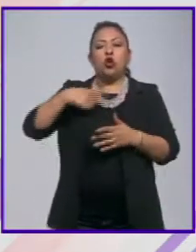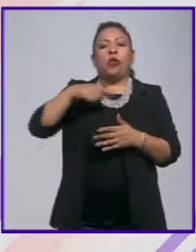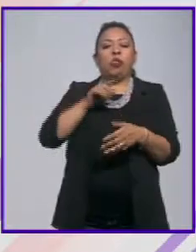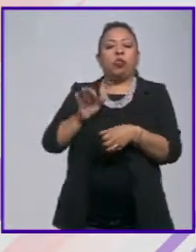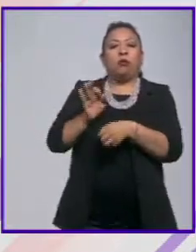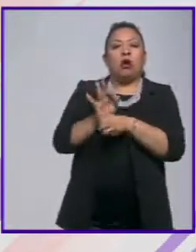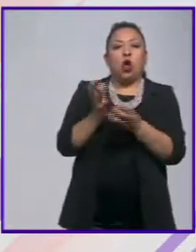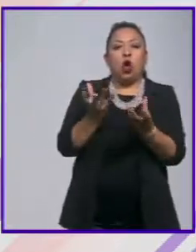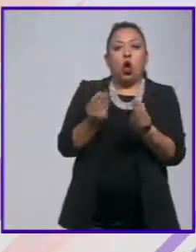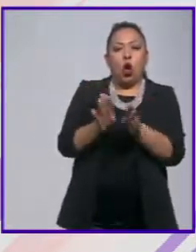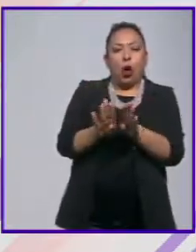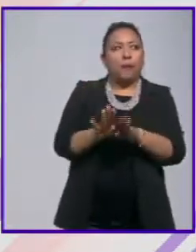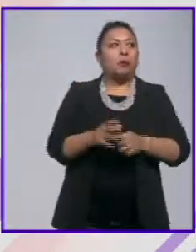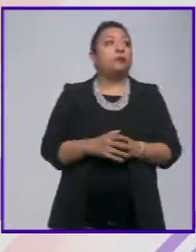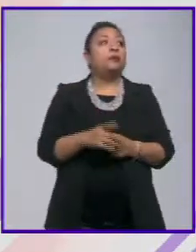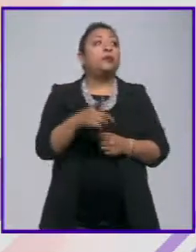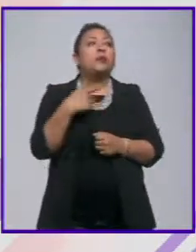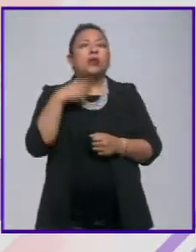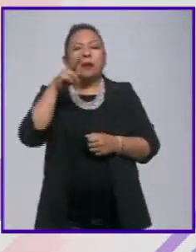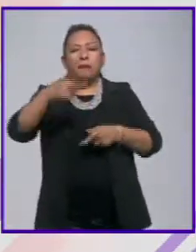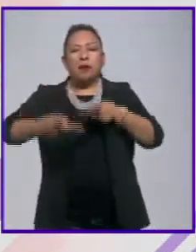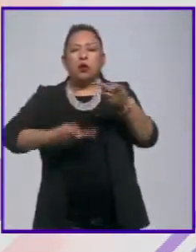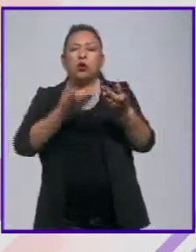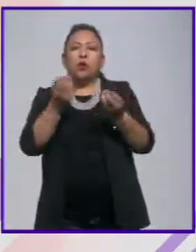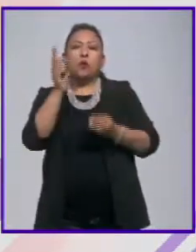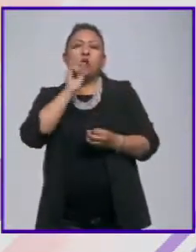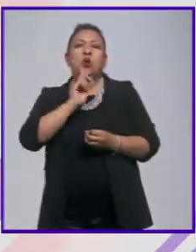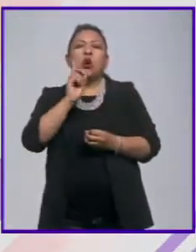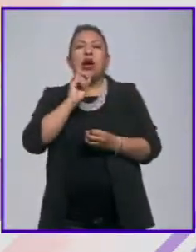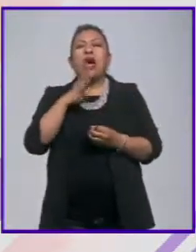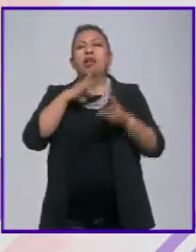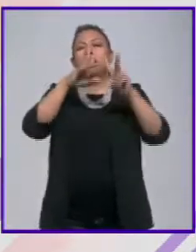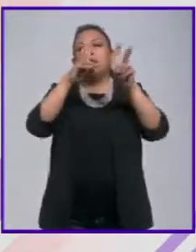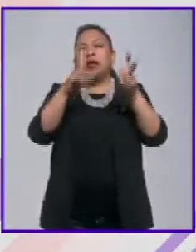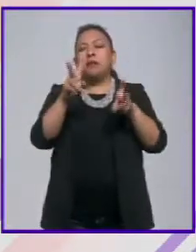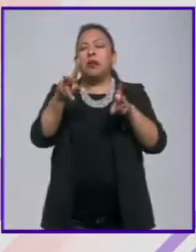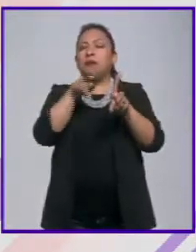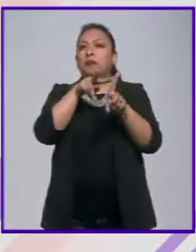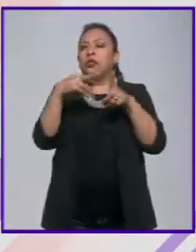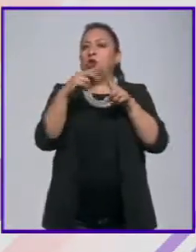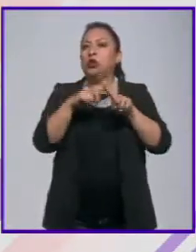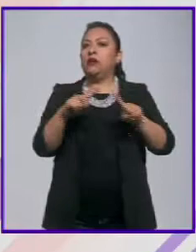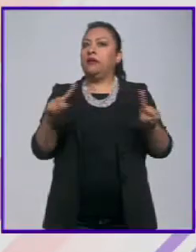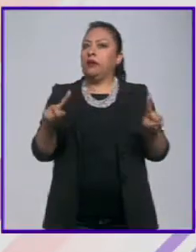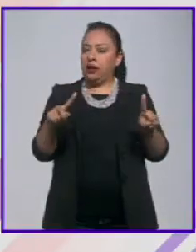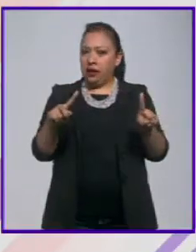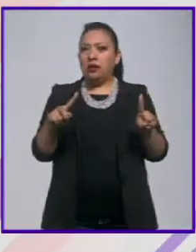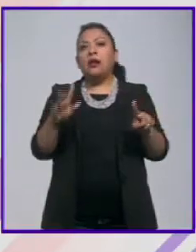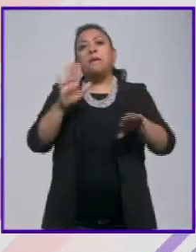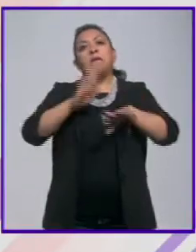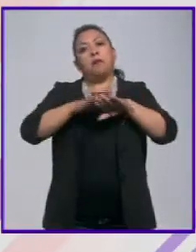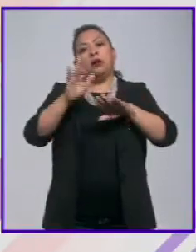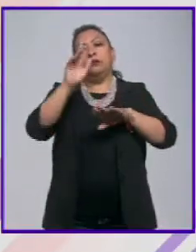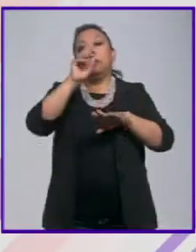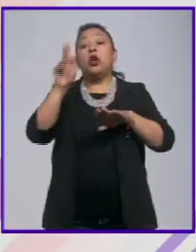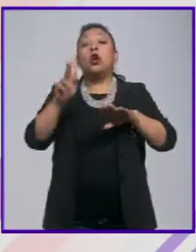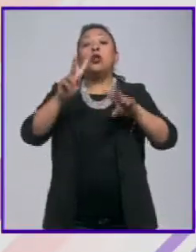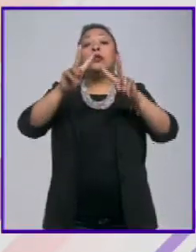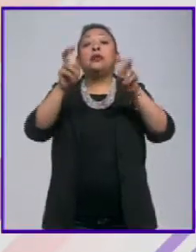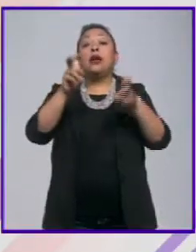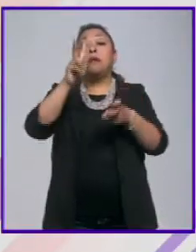si cuando las mujeres generan los contenidos tienen una mirada diferente, sobre todo en temas de violencia.